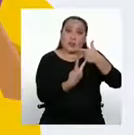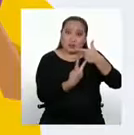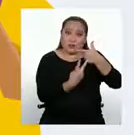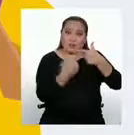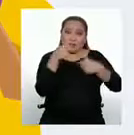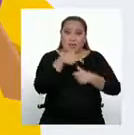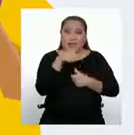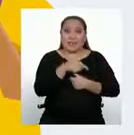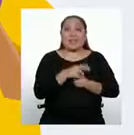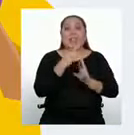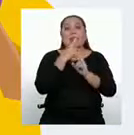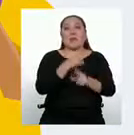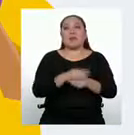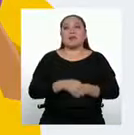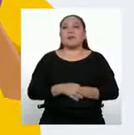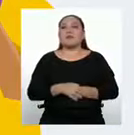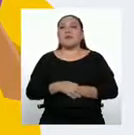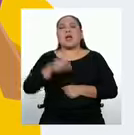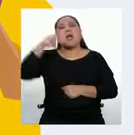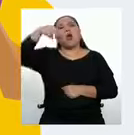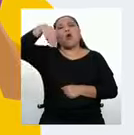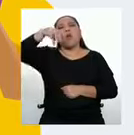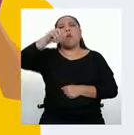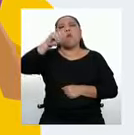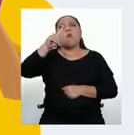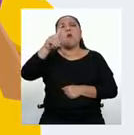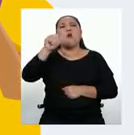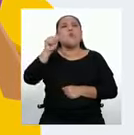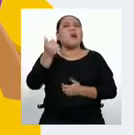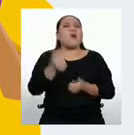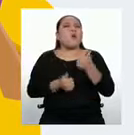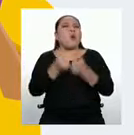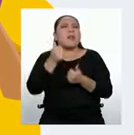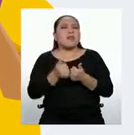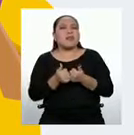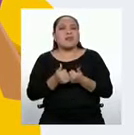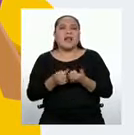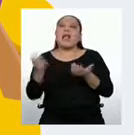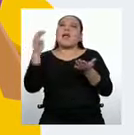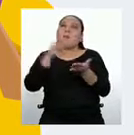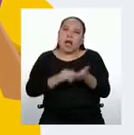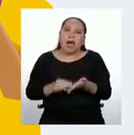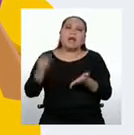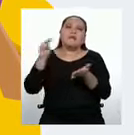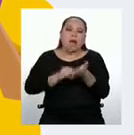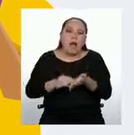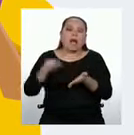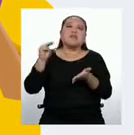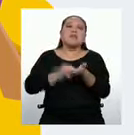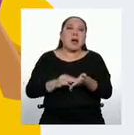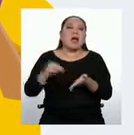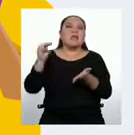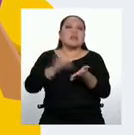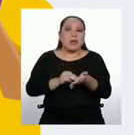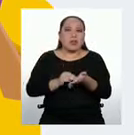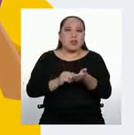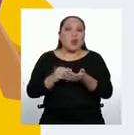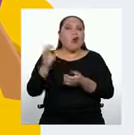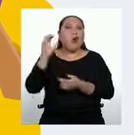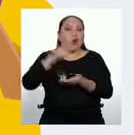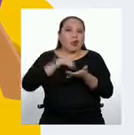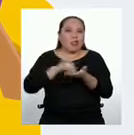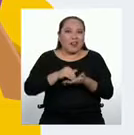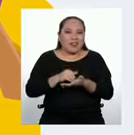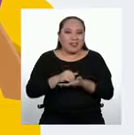que es el valor que más se repite. Así es fácil. También se puede decir que es el valor con